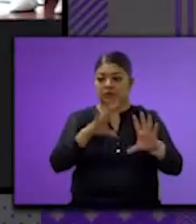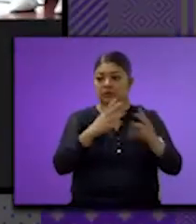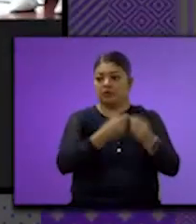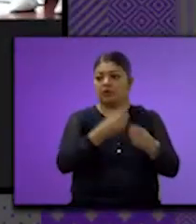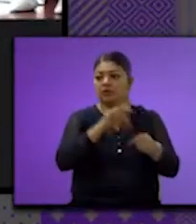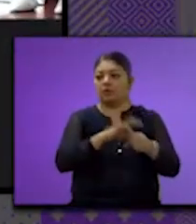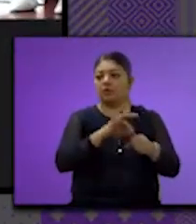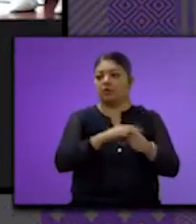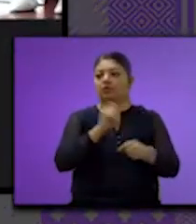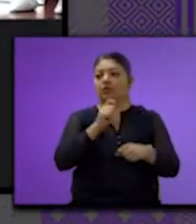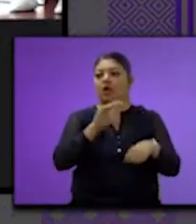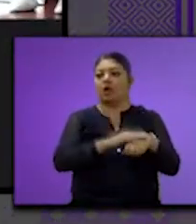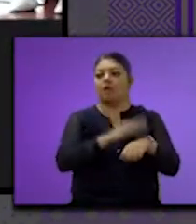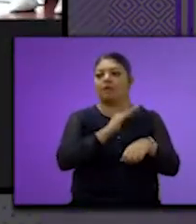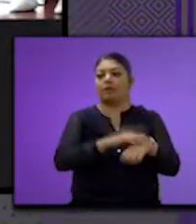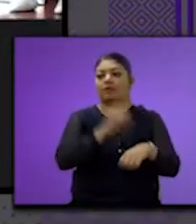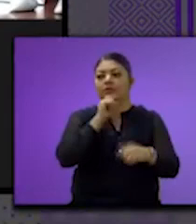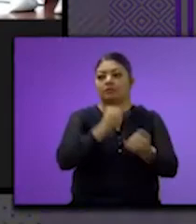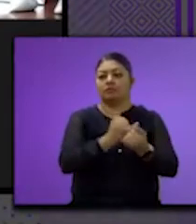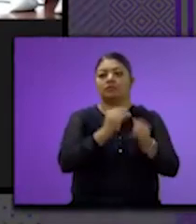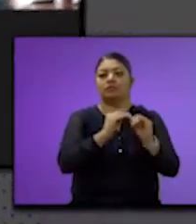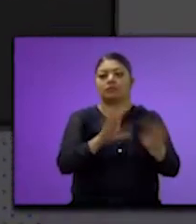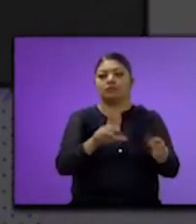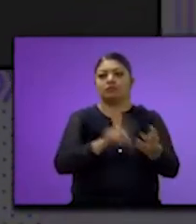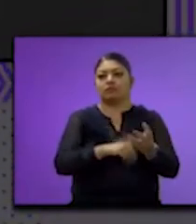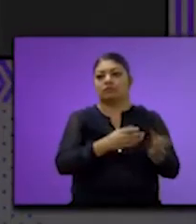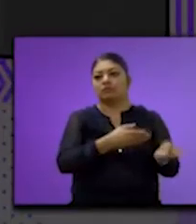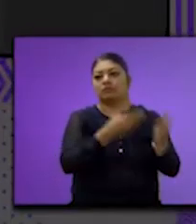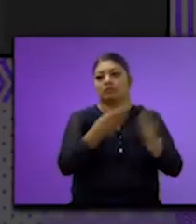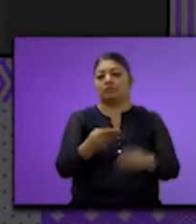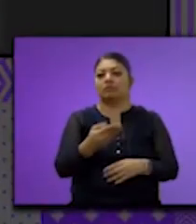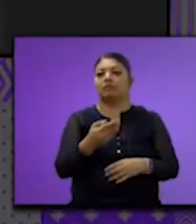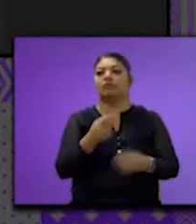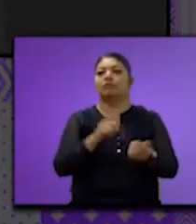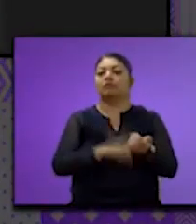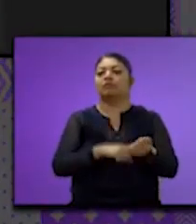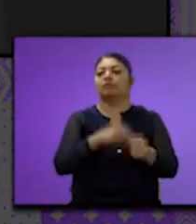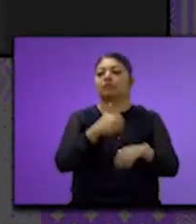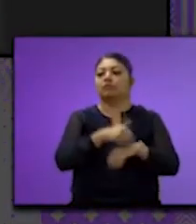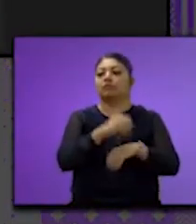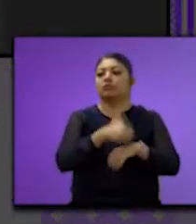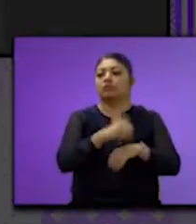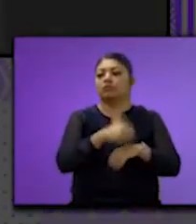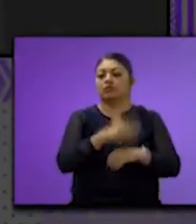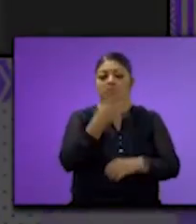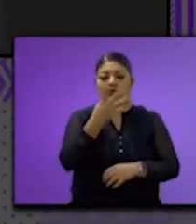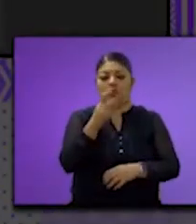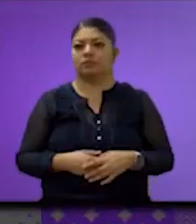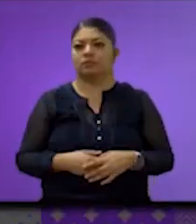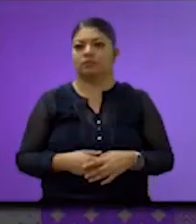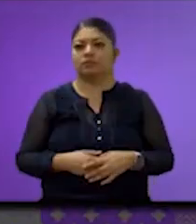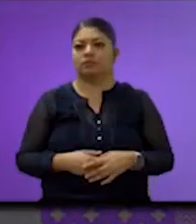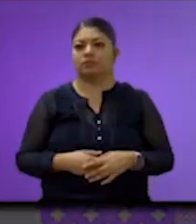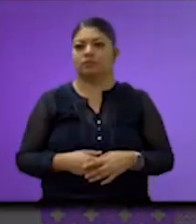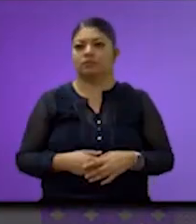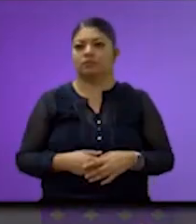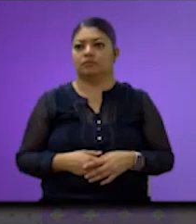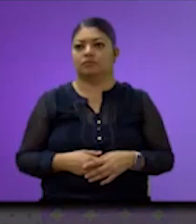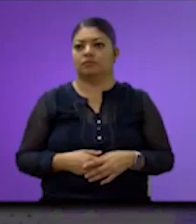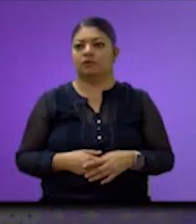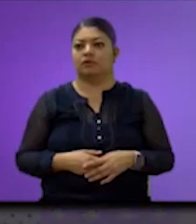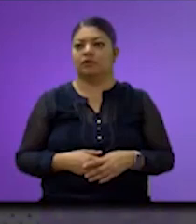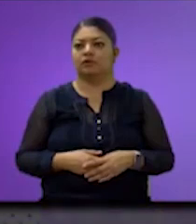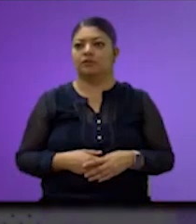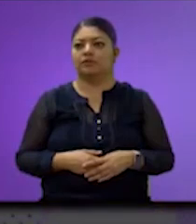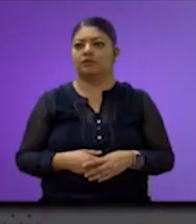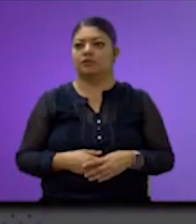Con estos servicios, se mantendrá al día los envíos de correspondencia local y foránea de este poder. Se dará atención